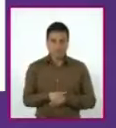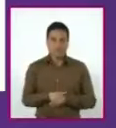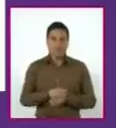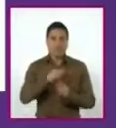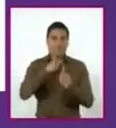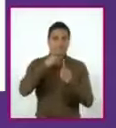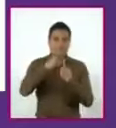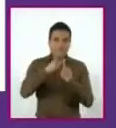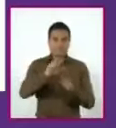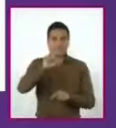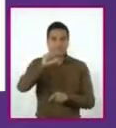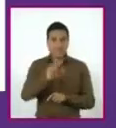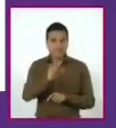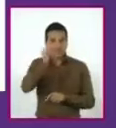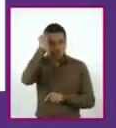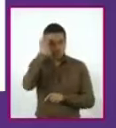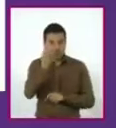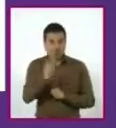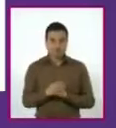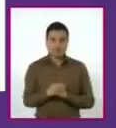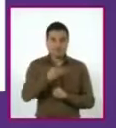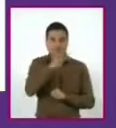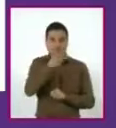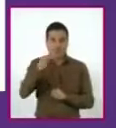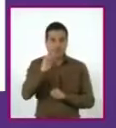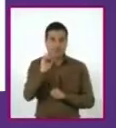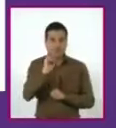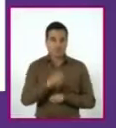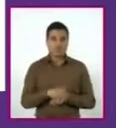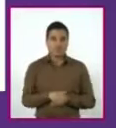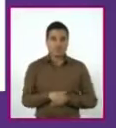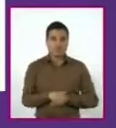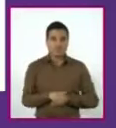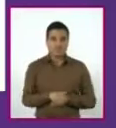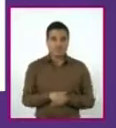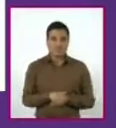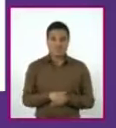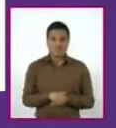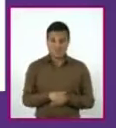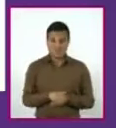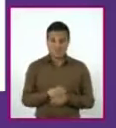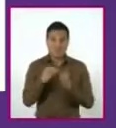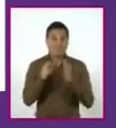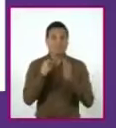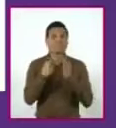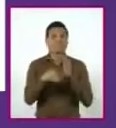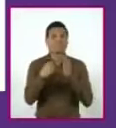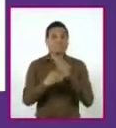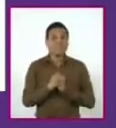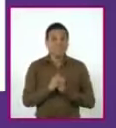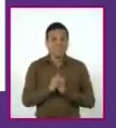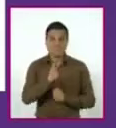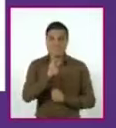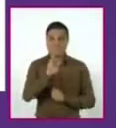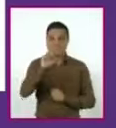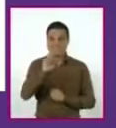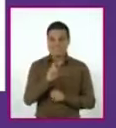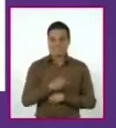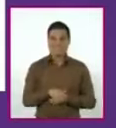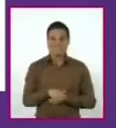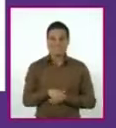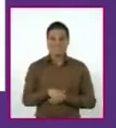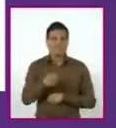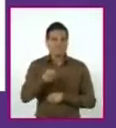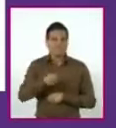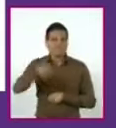y está igualada a 0. Vemos que le hace falta el término lineal bx, por lo